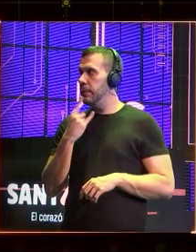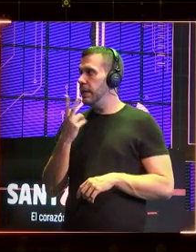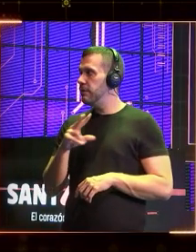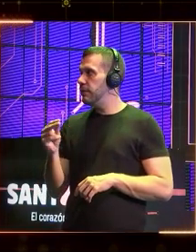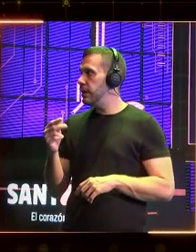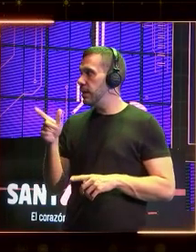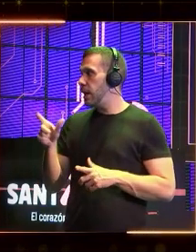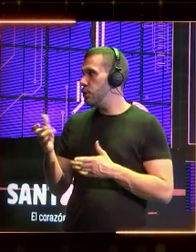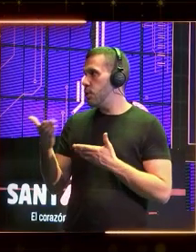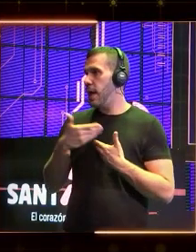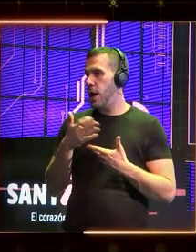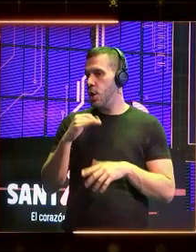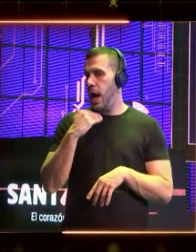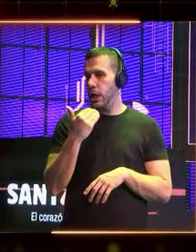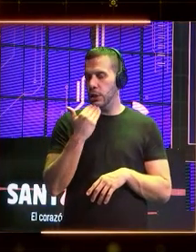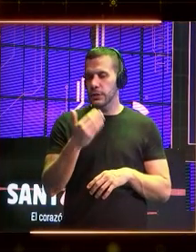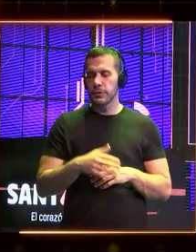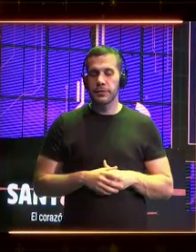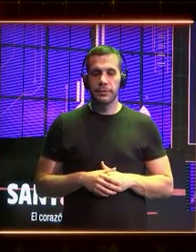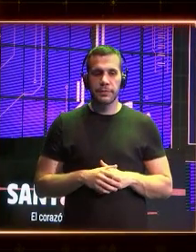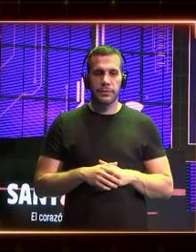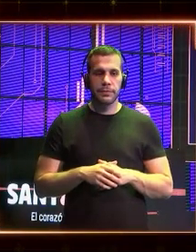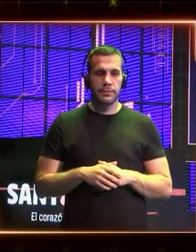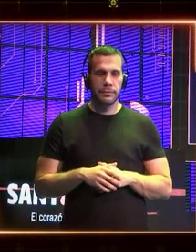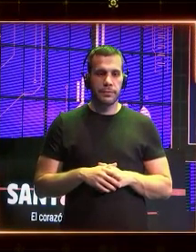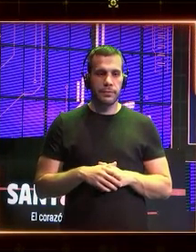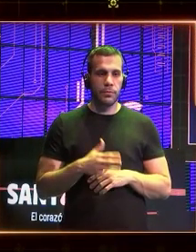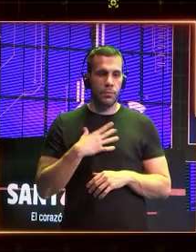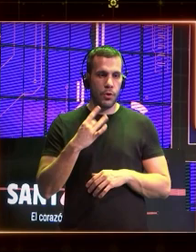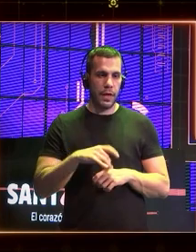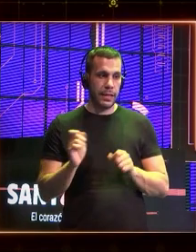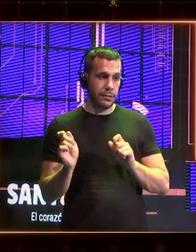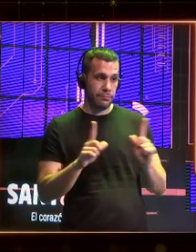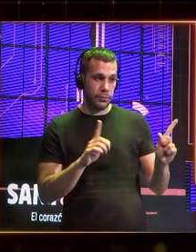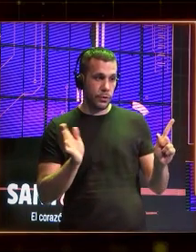me tenéis que ayudar. ¿Podéis pasarle la... por favor?